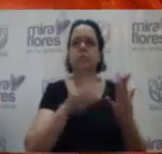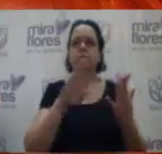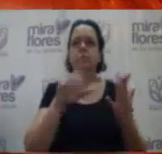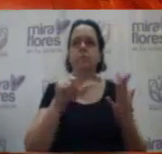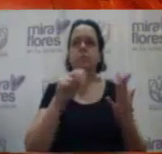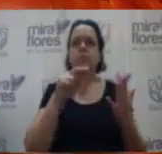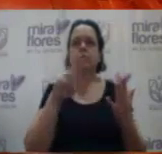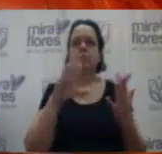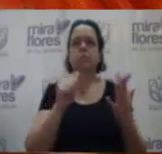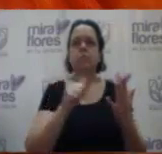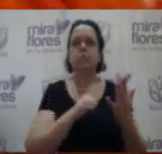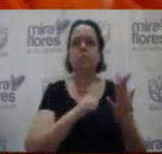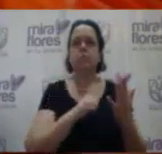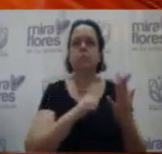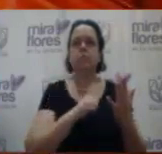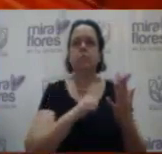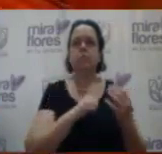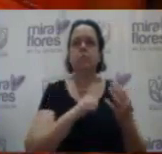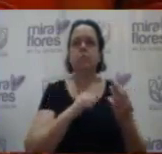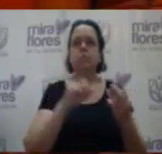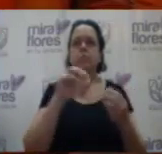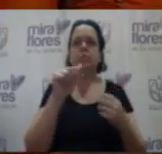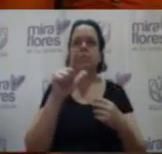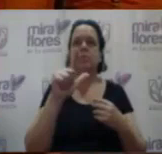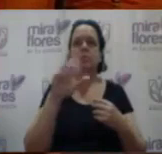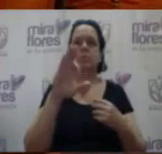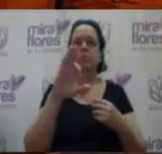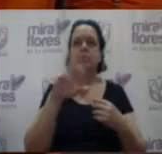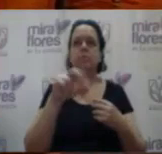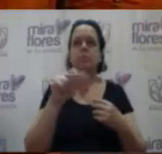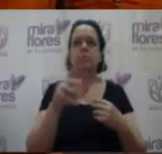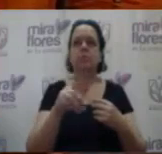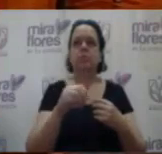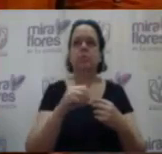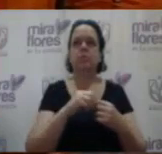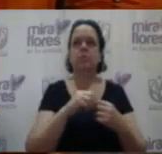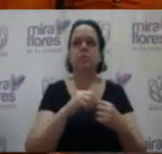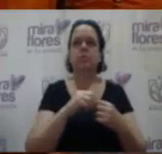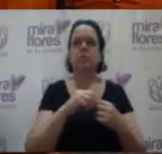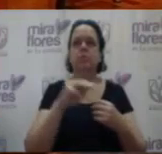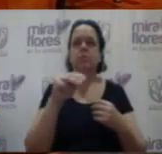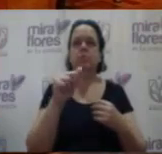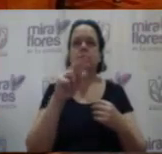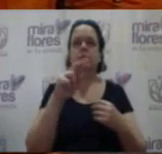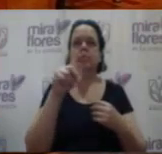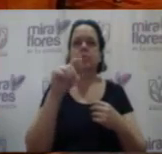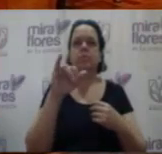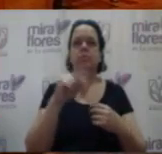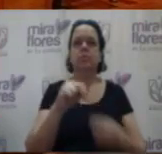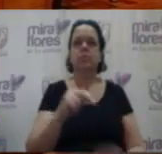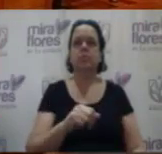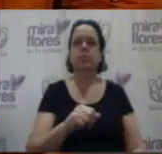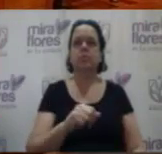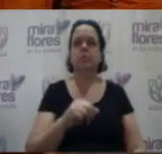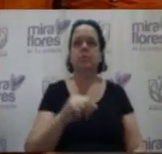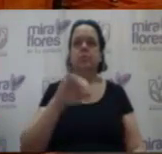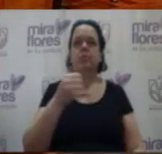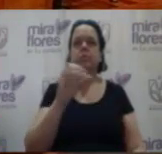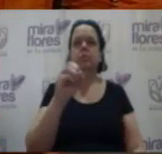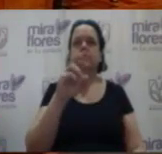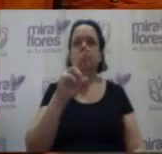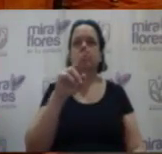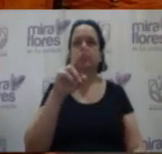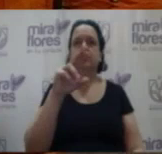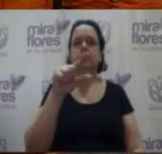Señor Alfredo Ligabriel. Señor Martín Bustamante Castro. Señor Jorge de Albertis